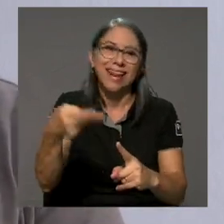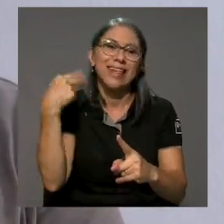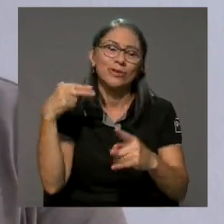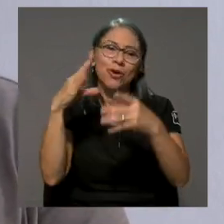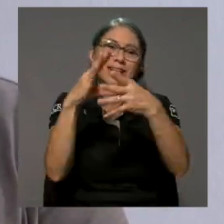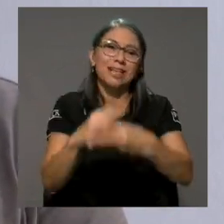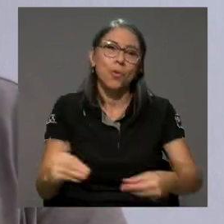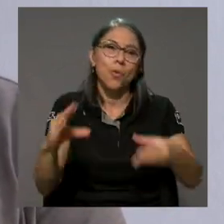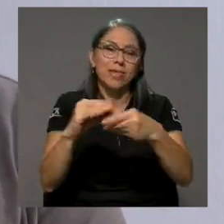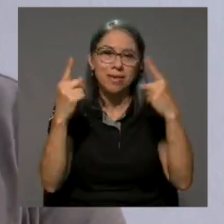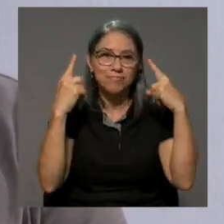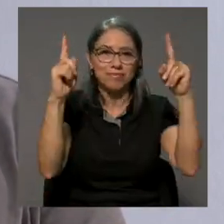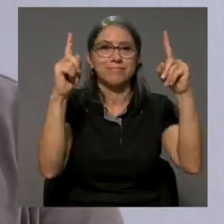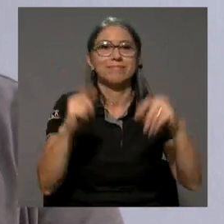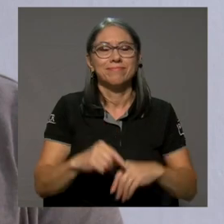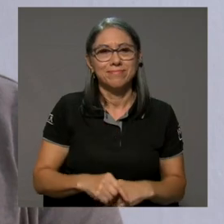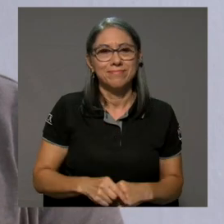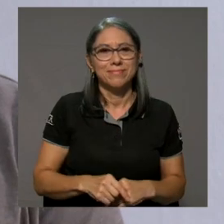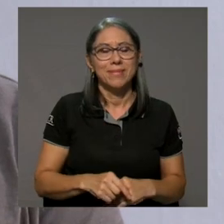hacer que esa historia se cuente.